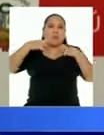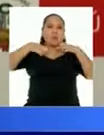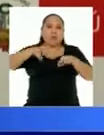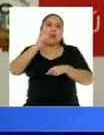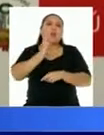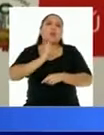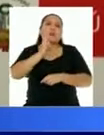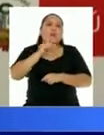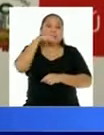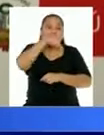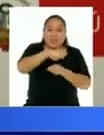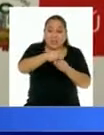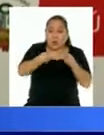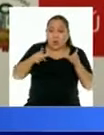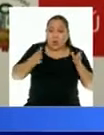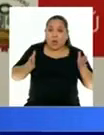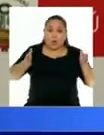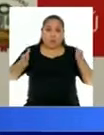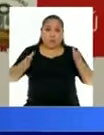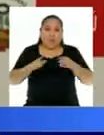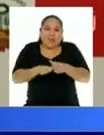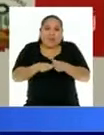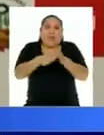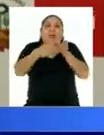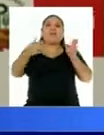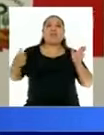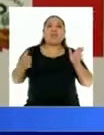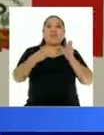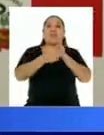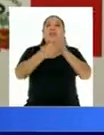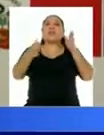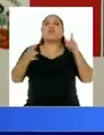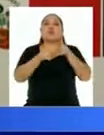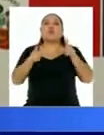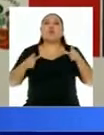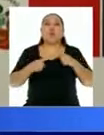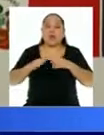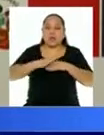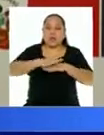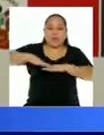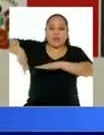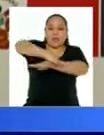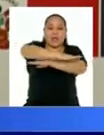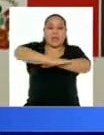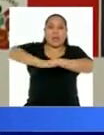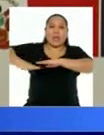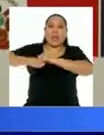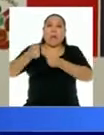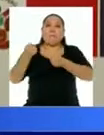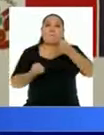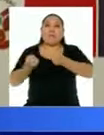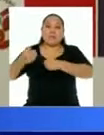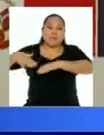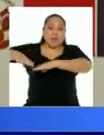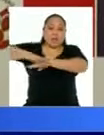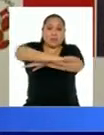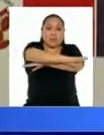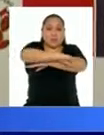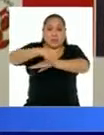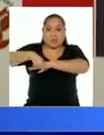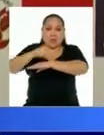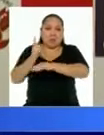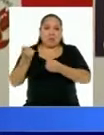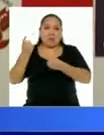restaurantes de la zona puedan tener espacios de ampliación sobre las pistas que, en este caso, no sean